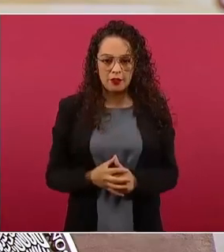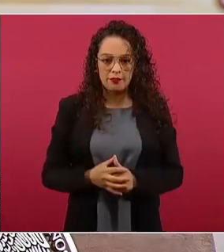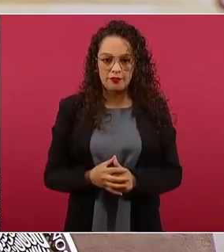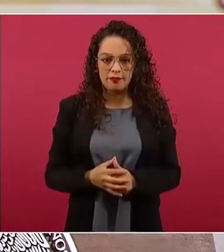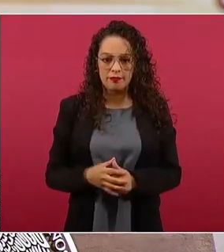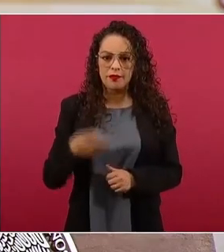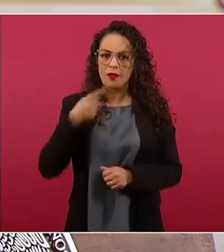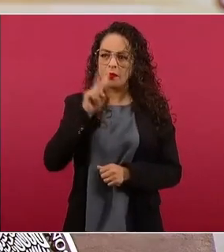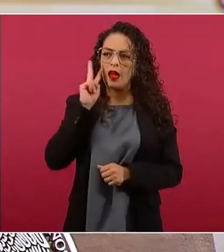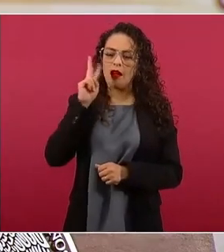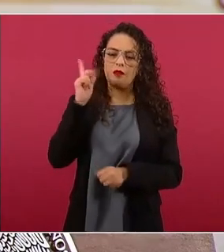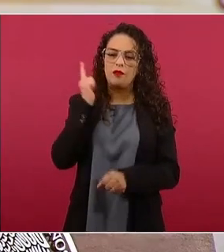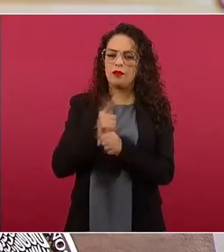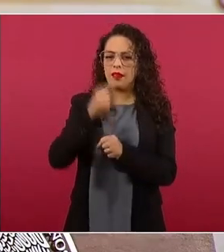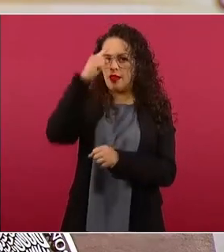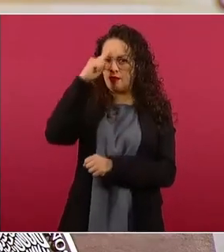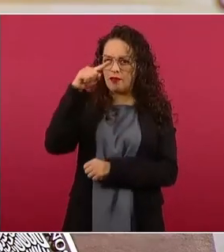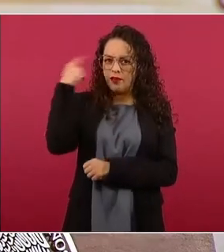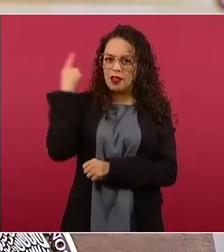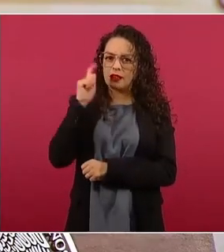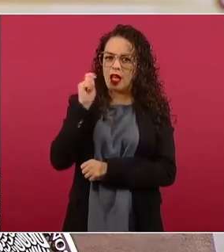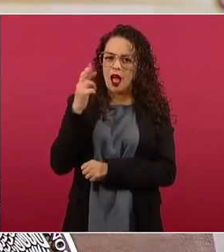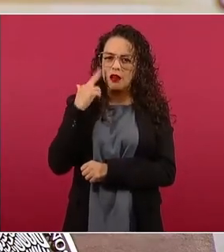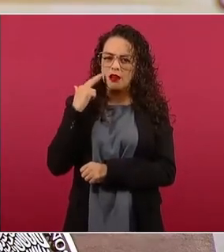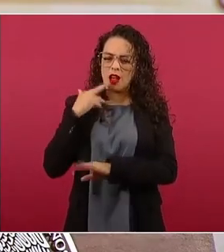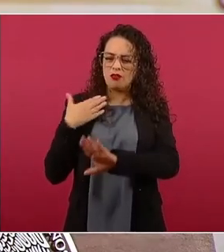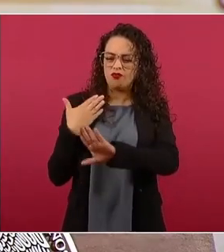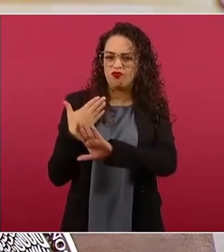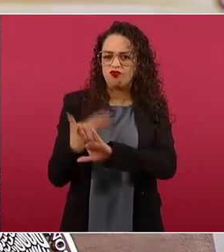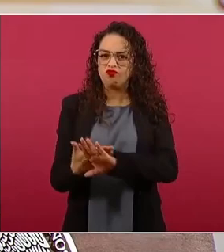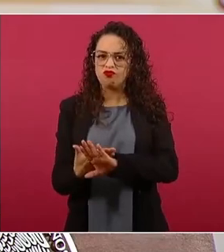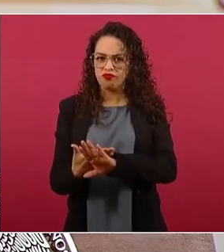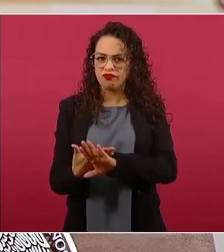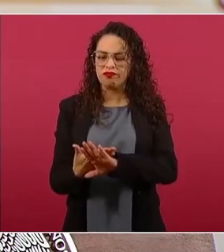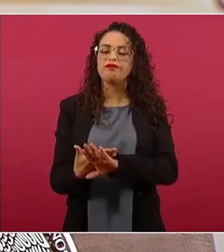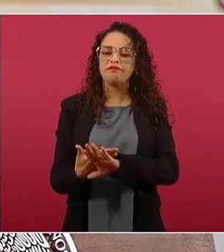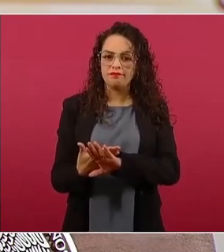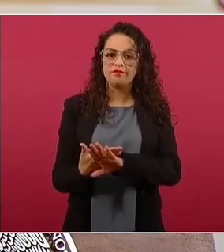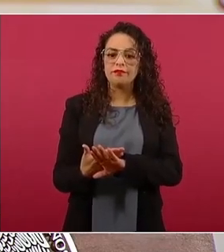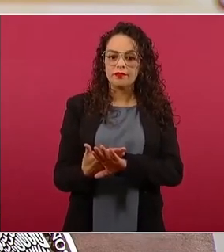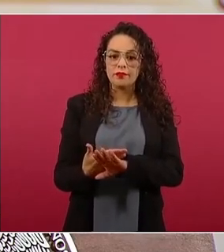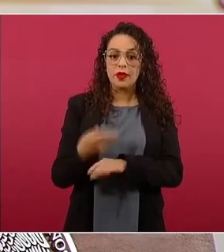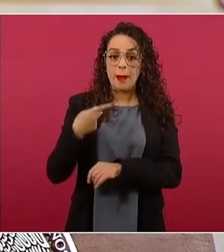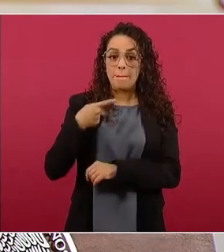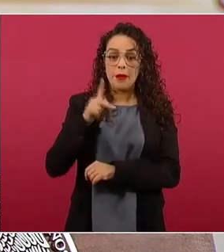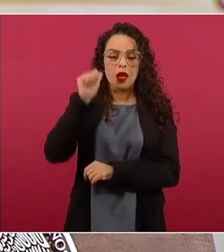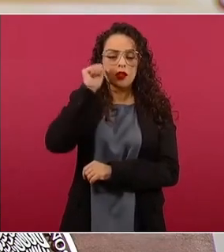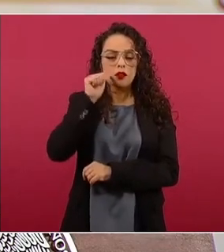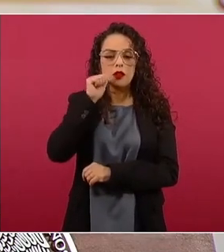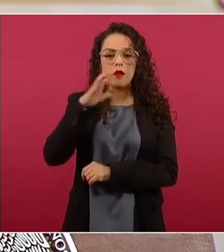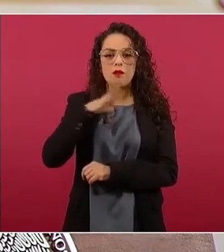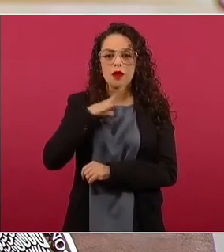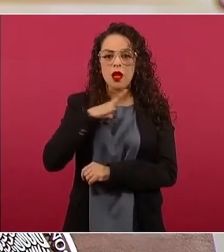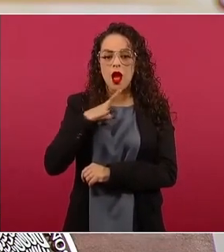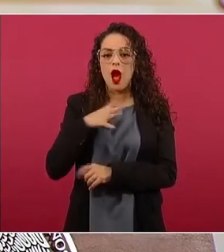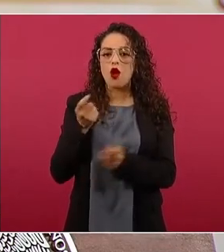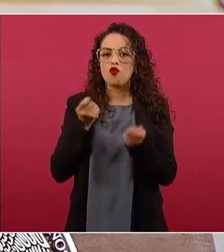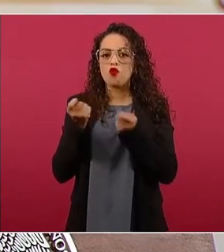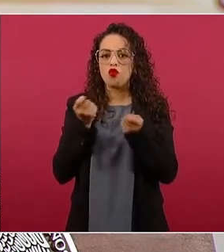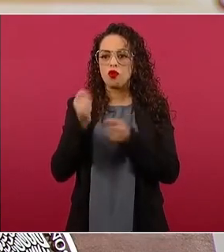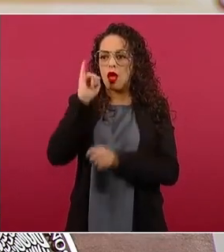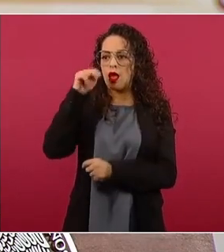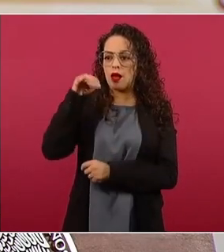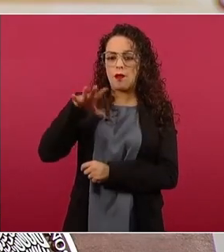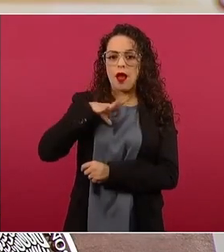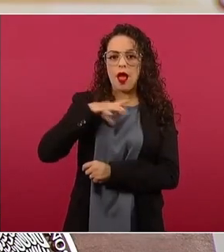racismo y xenofobia. En primer lugar, en el AIFA hay un control migratorio. Existen 24 filtros,